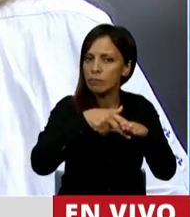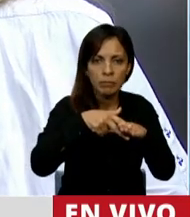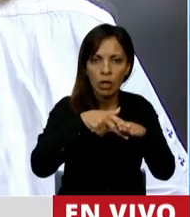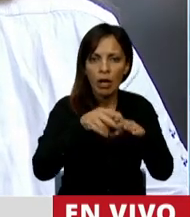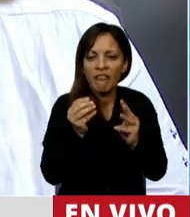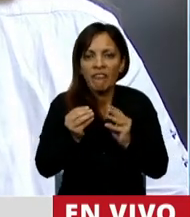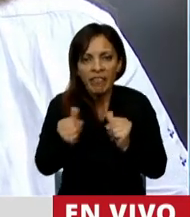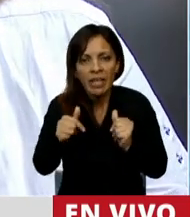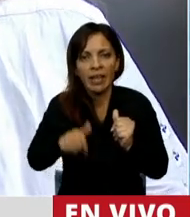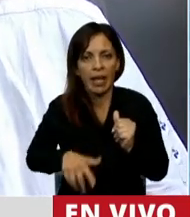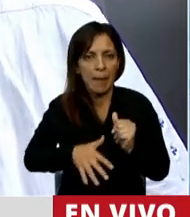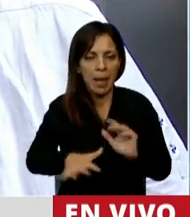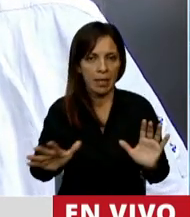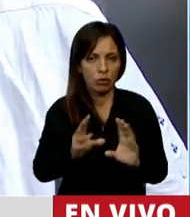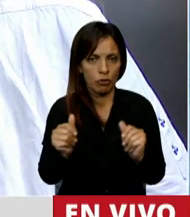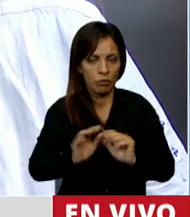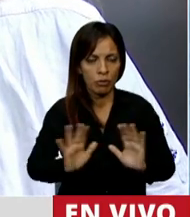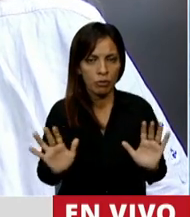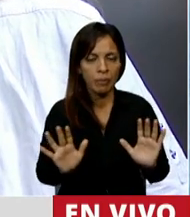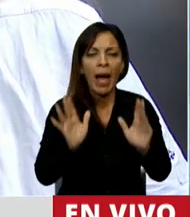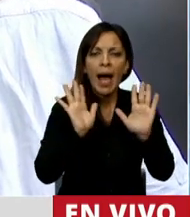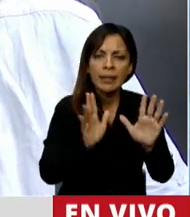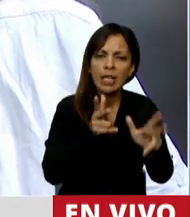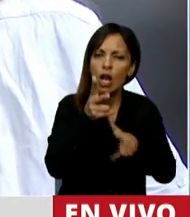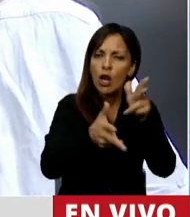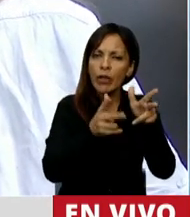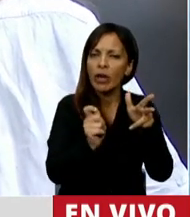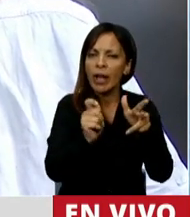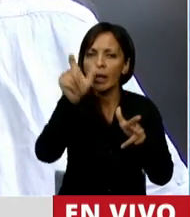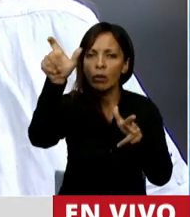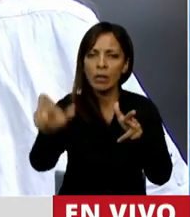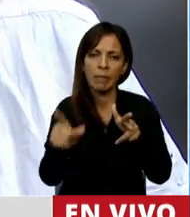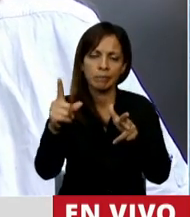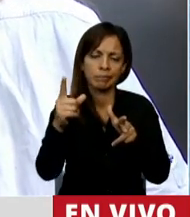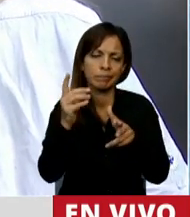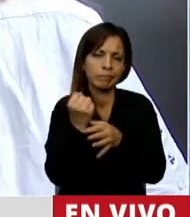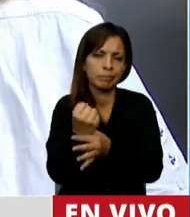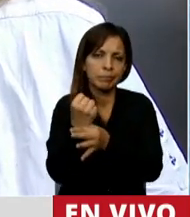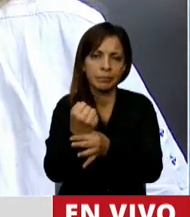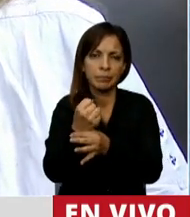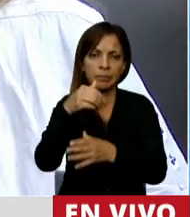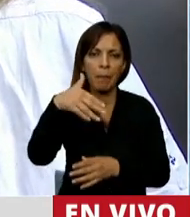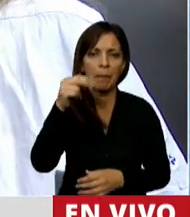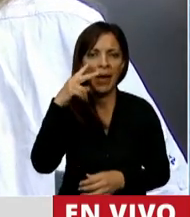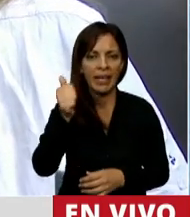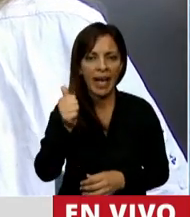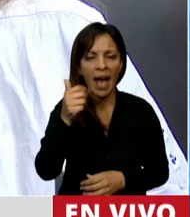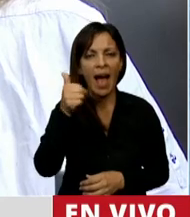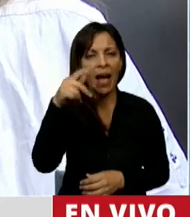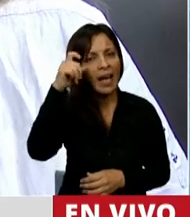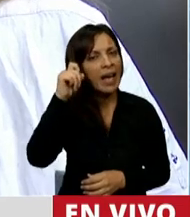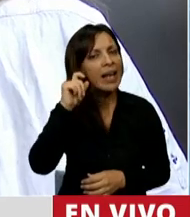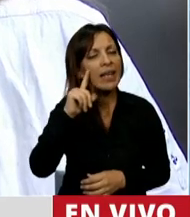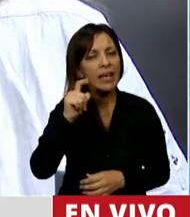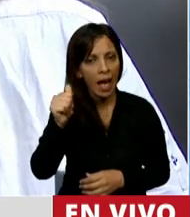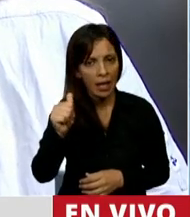supresión del embarazo. Lo dijo una prestigiosa constitucionalista, la doctora María Angélica Gelli. No